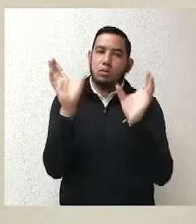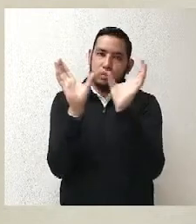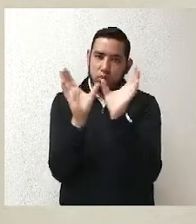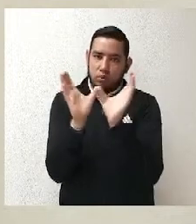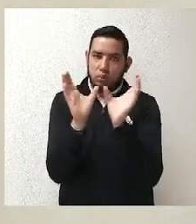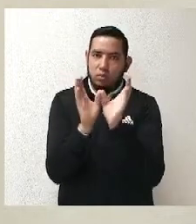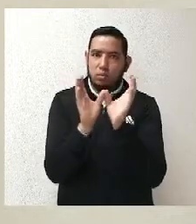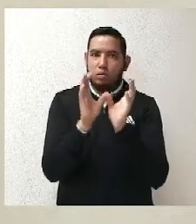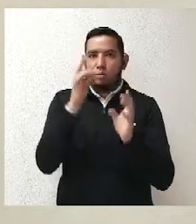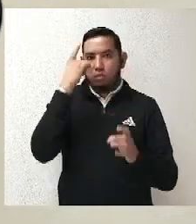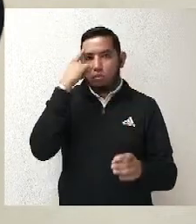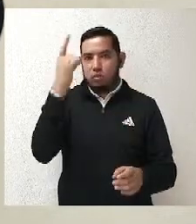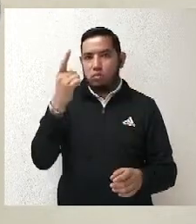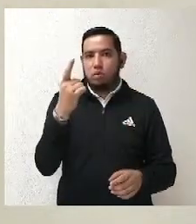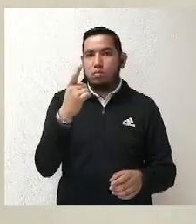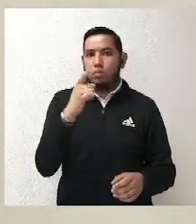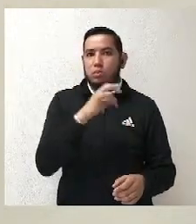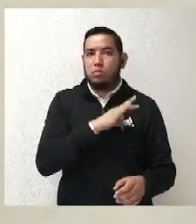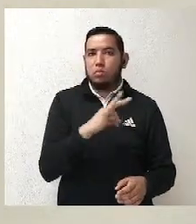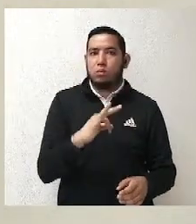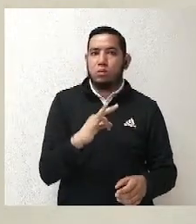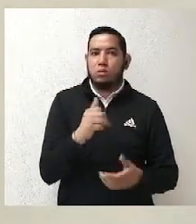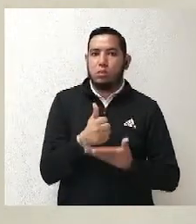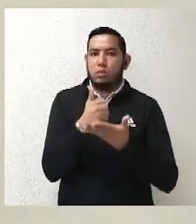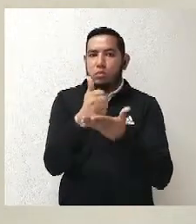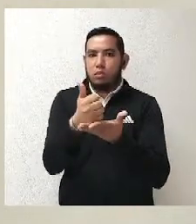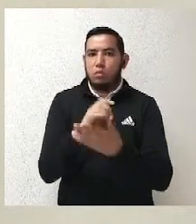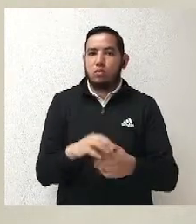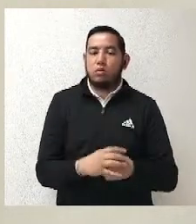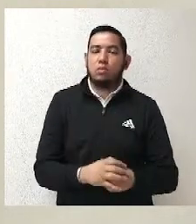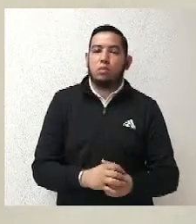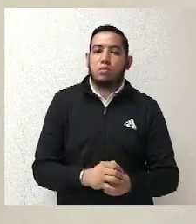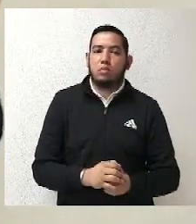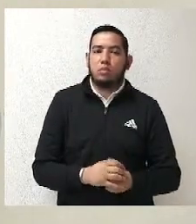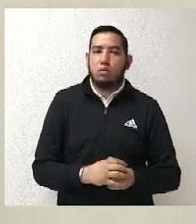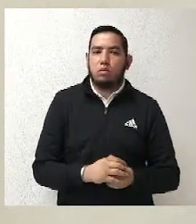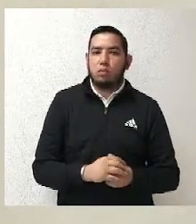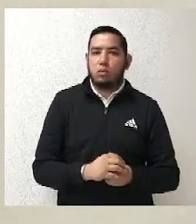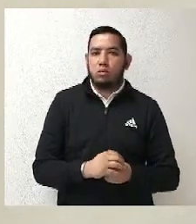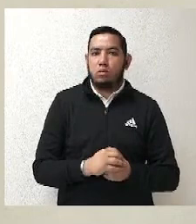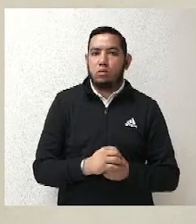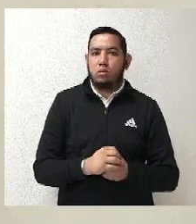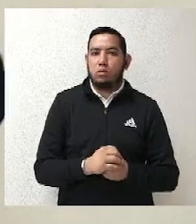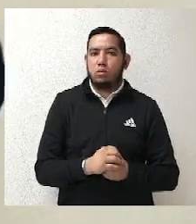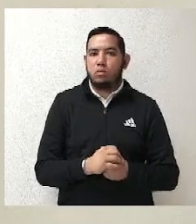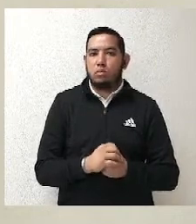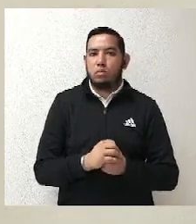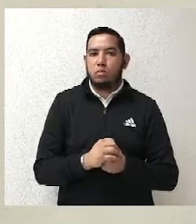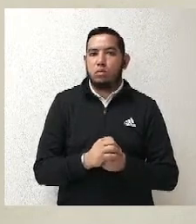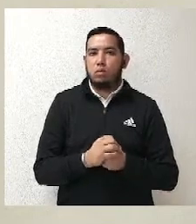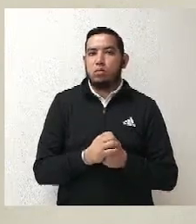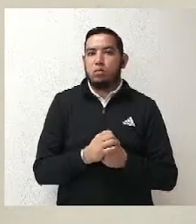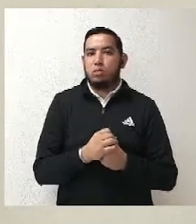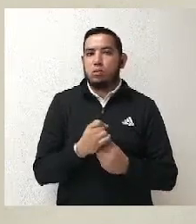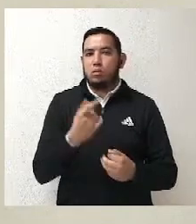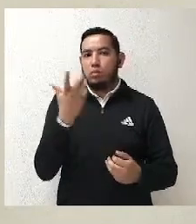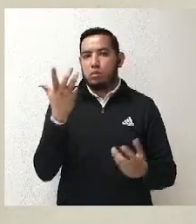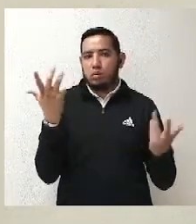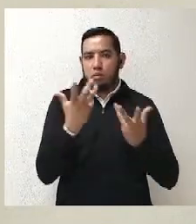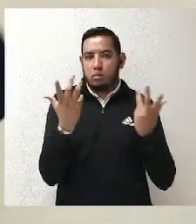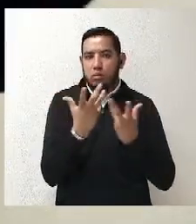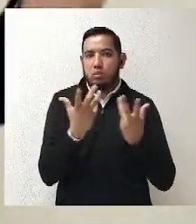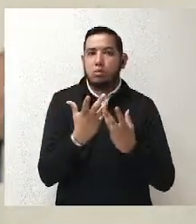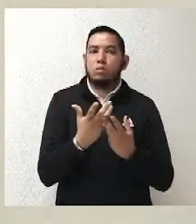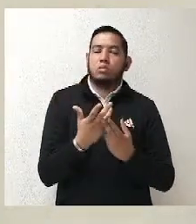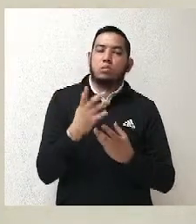iba a ser la precandidatura única. Entonces, pues en realidad, pues lo que le contesta el tribunal, bueno, efectivamente siempre